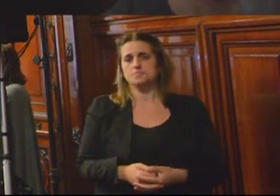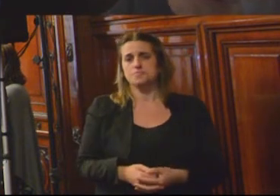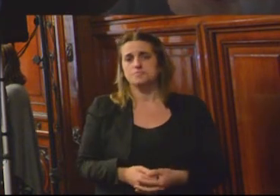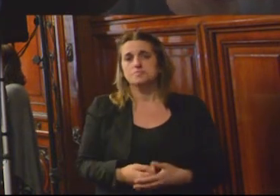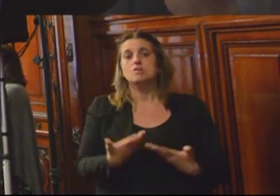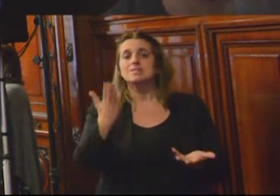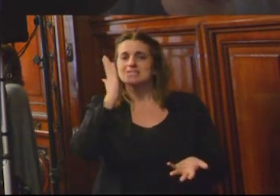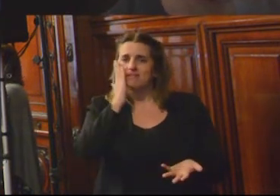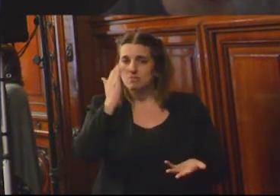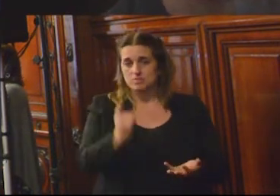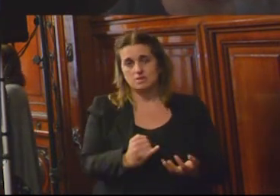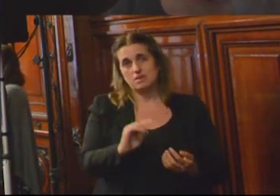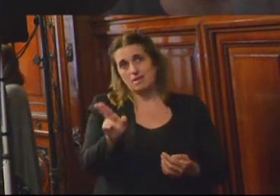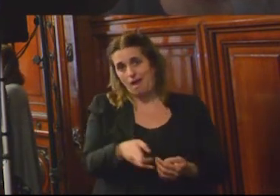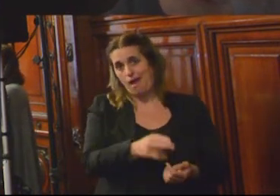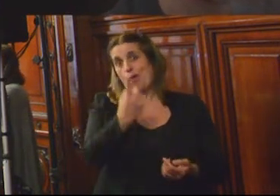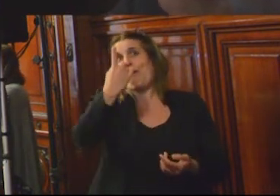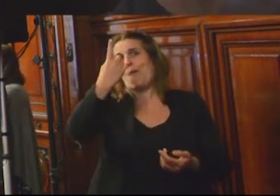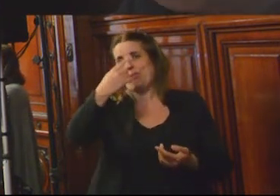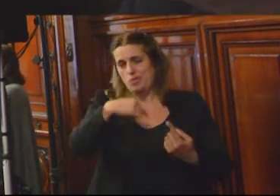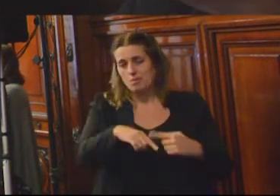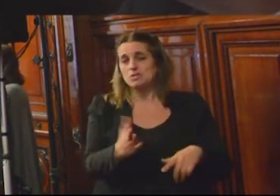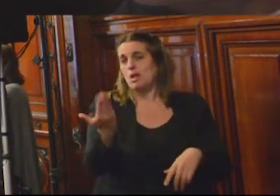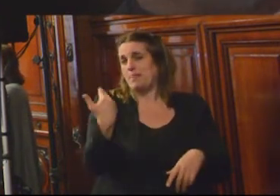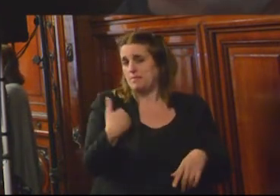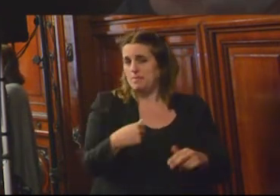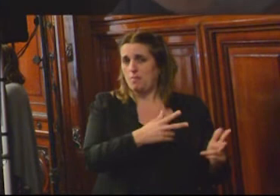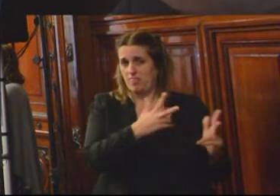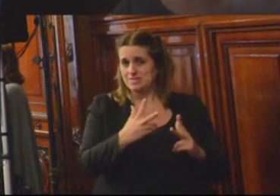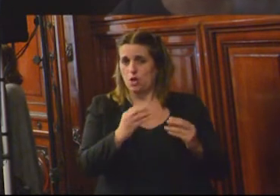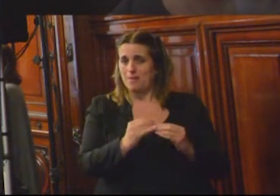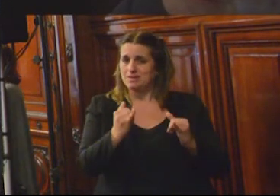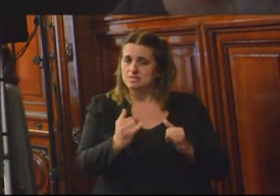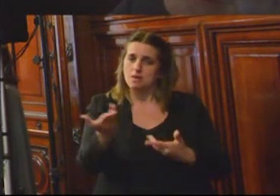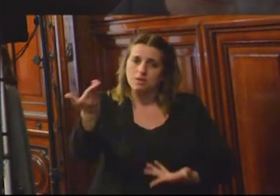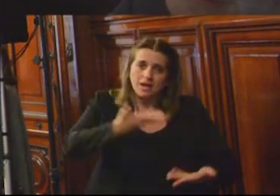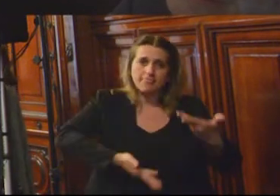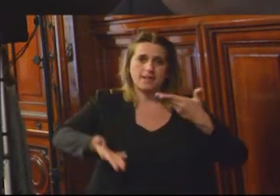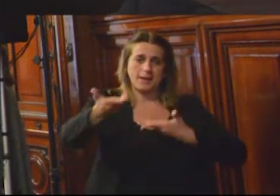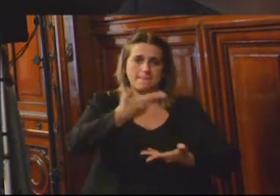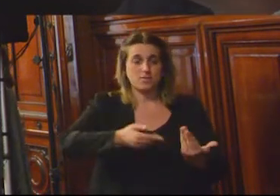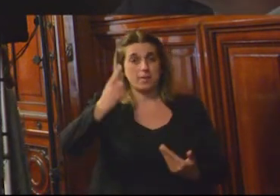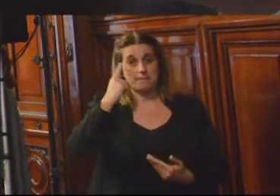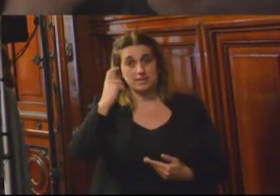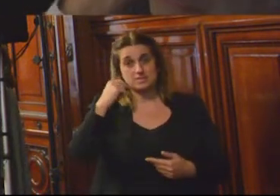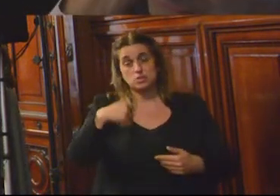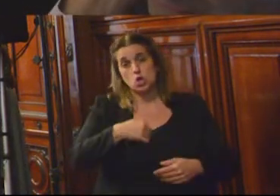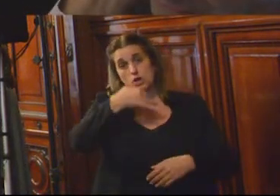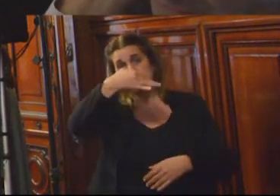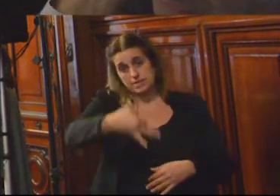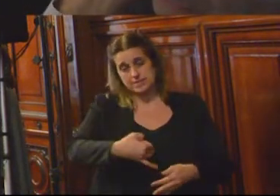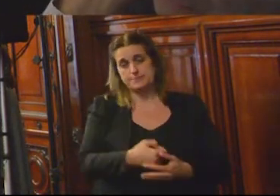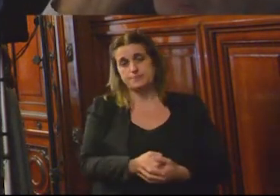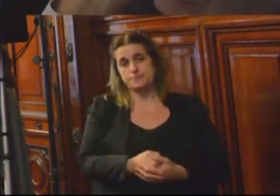Sabemos que es decepción, lamentablemente, y por eso, como dice James, hay que propiciar el intercambio de experiencias. Y mi comentario va un poco